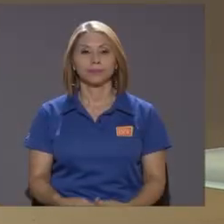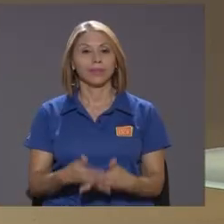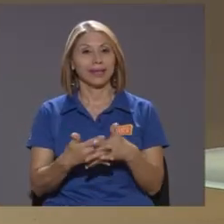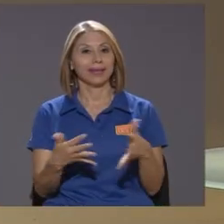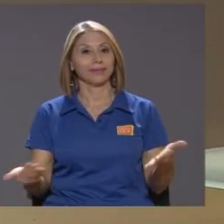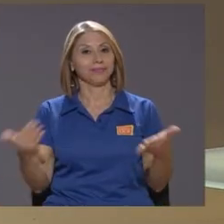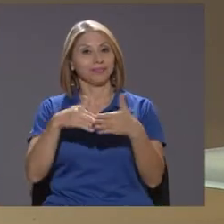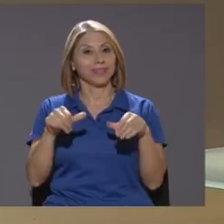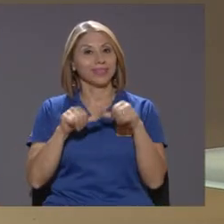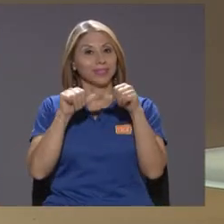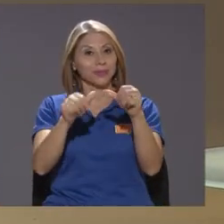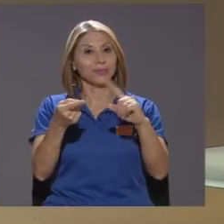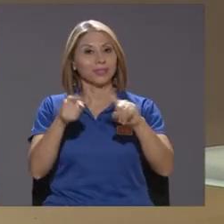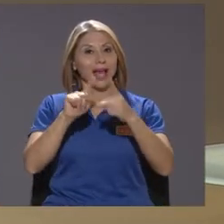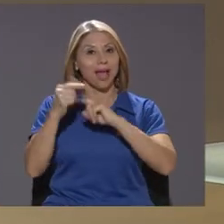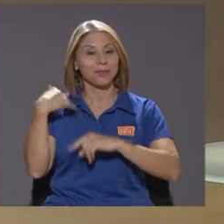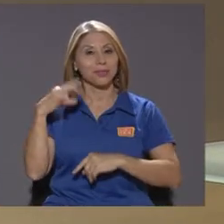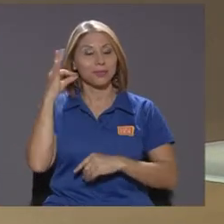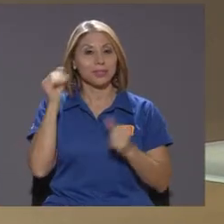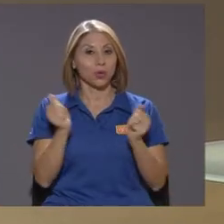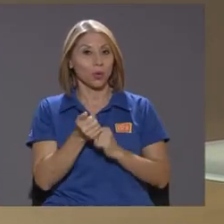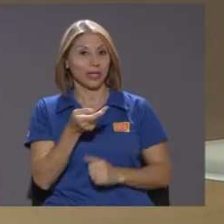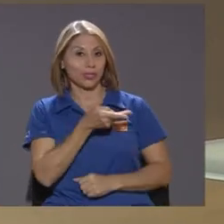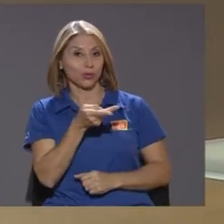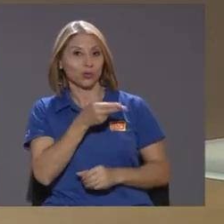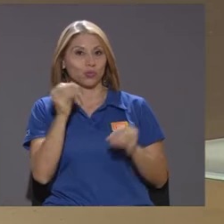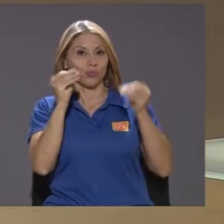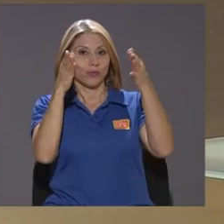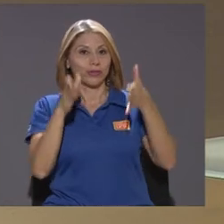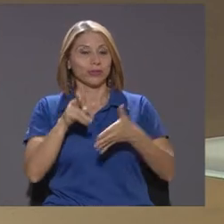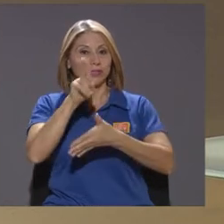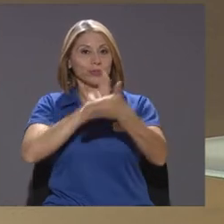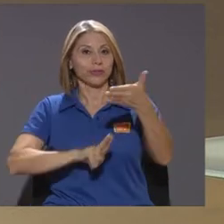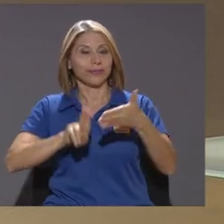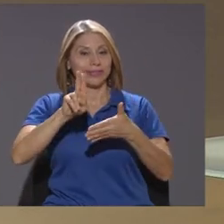regresamos amigas y amigos con estos dos profesores universitarios